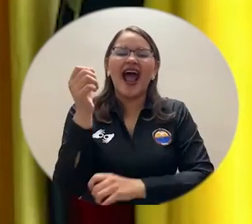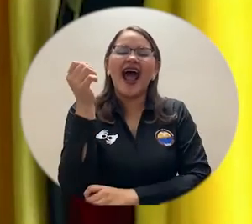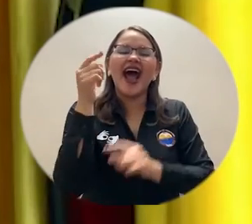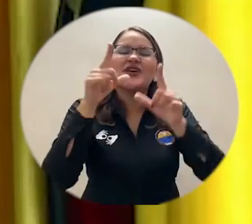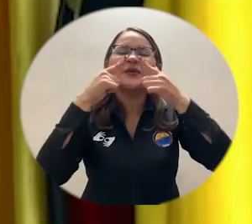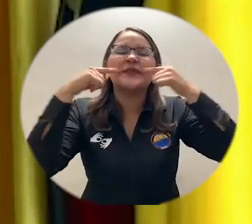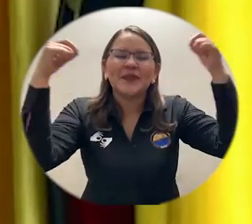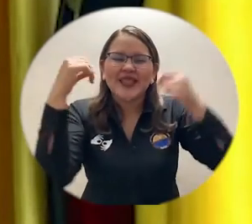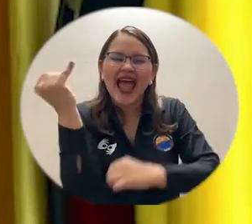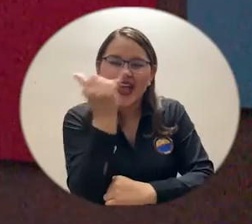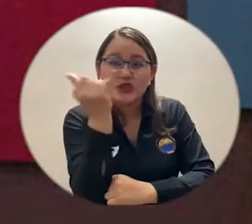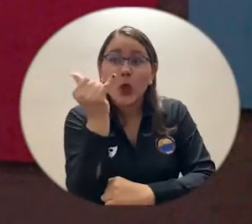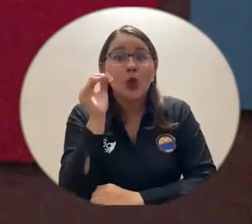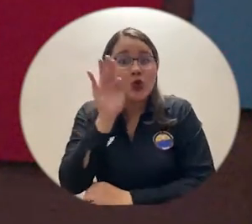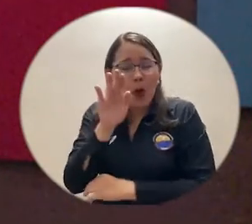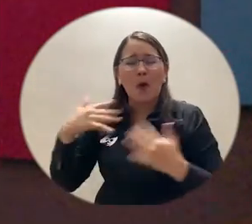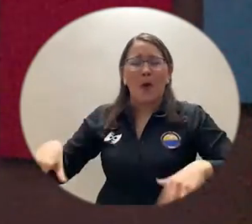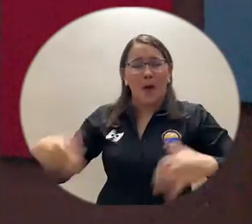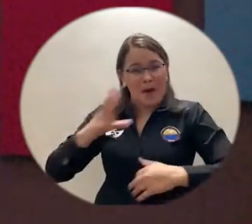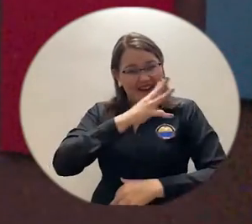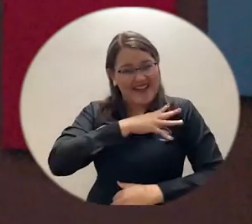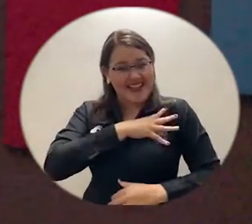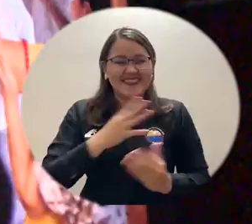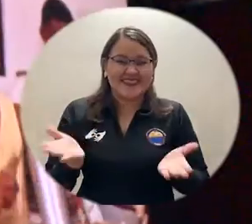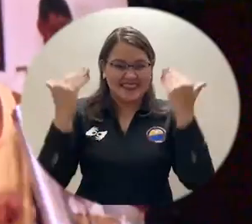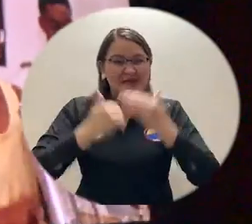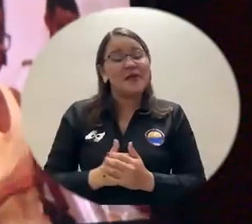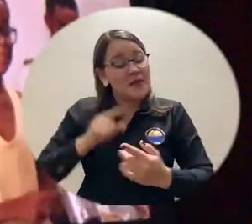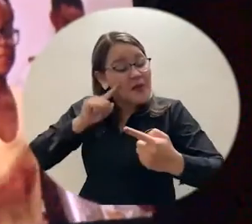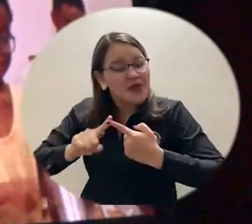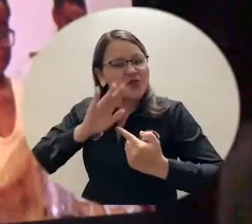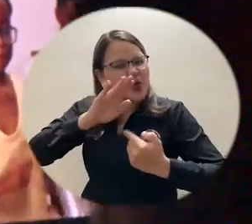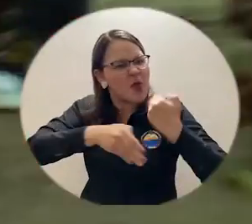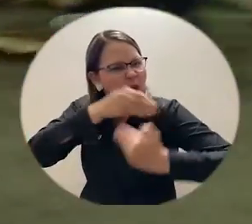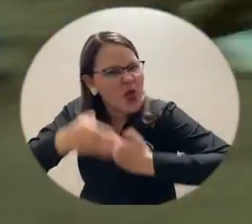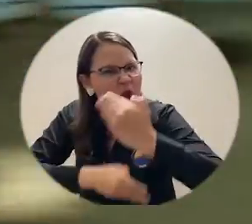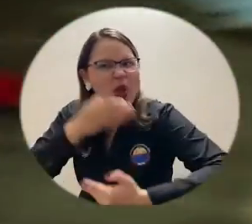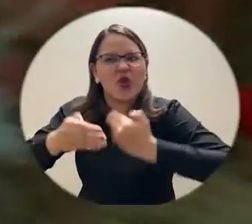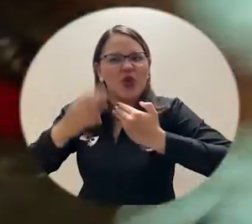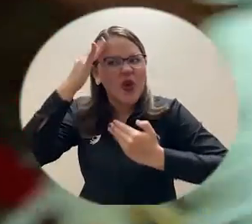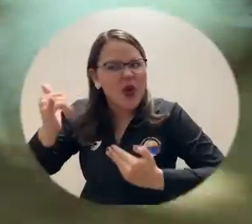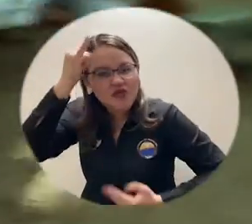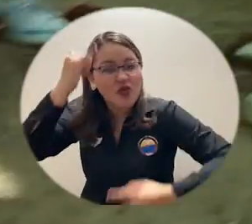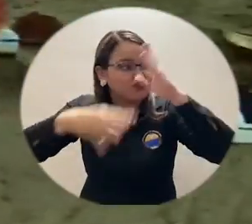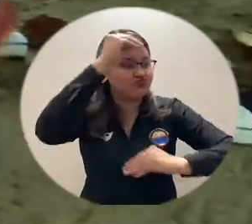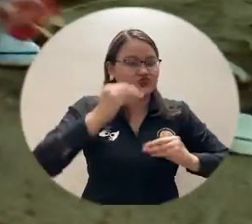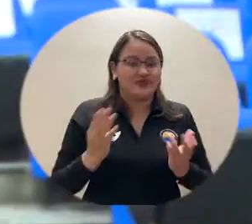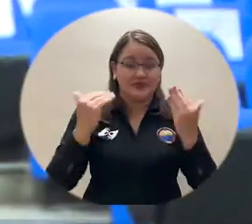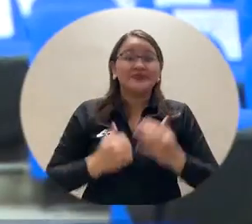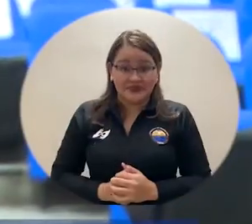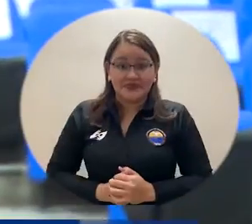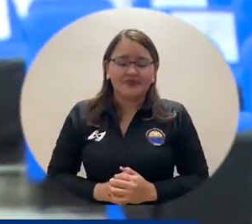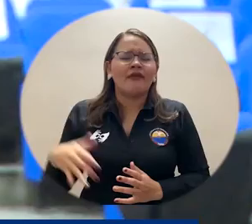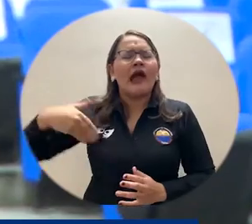nuestro proceso académico. Cuando empezamos a imaginarnos con nuestra propia sala de cine, una sala